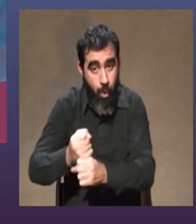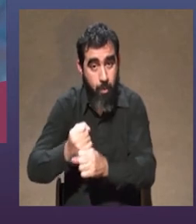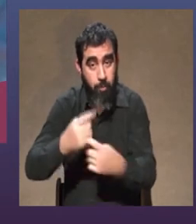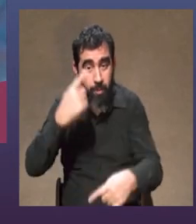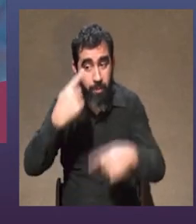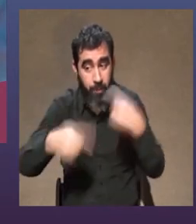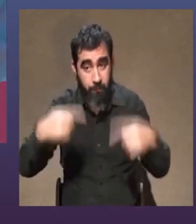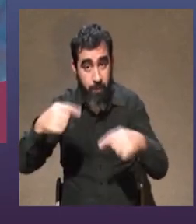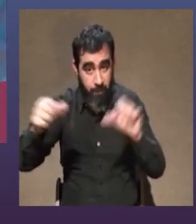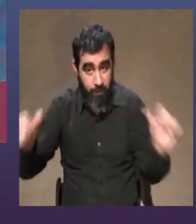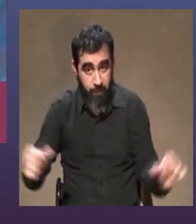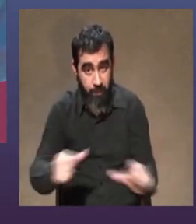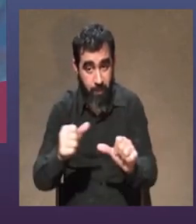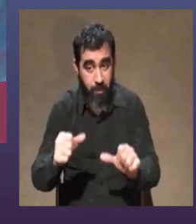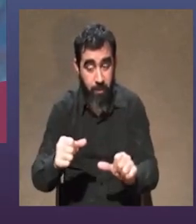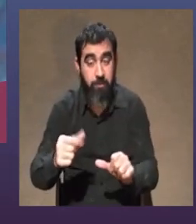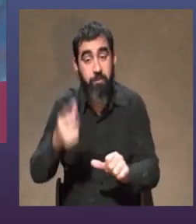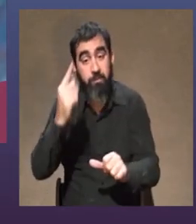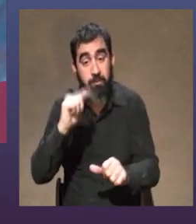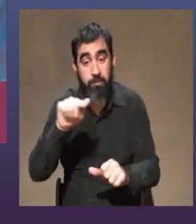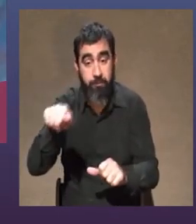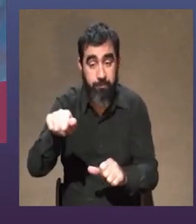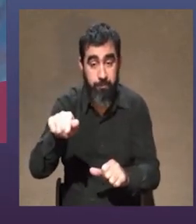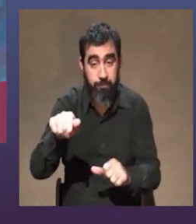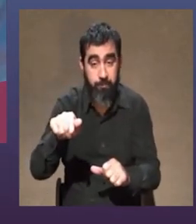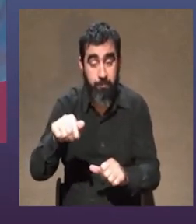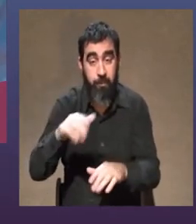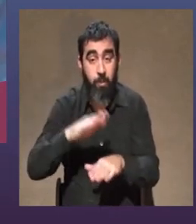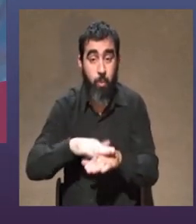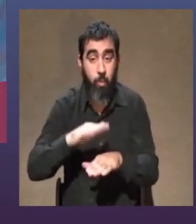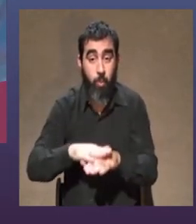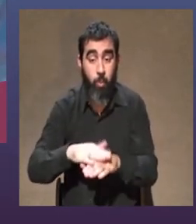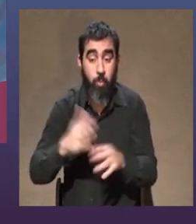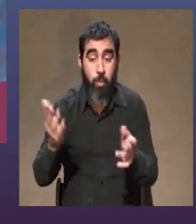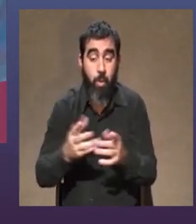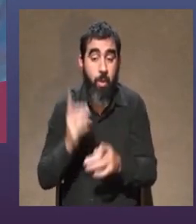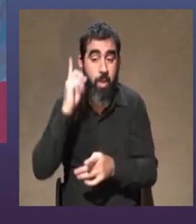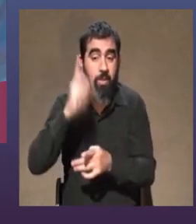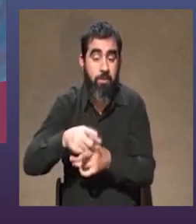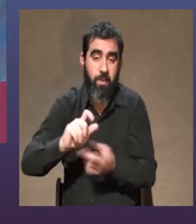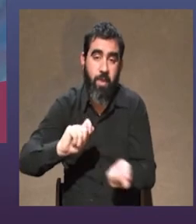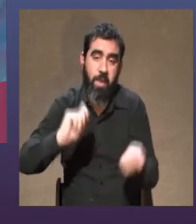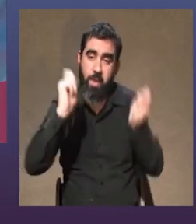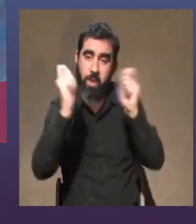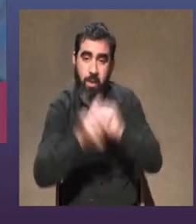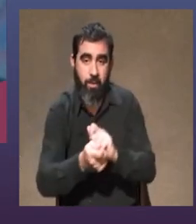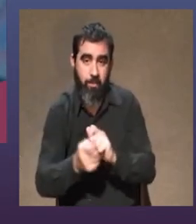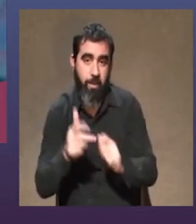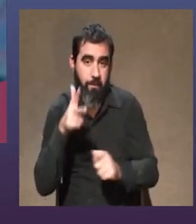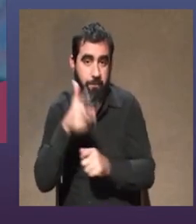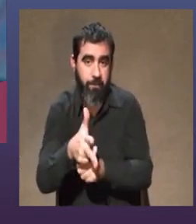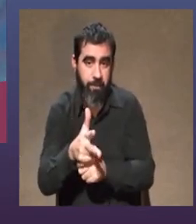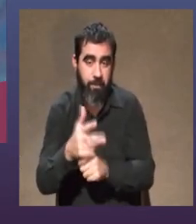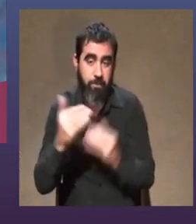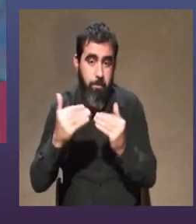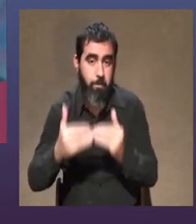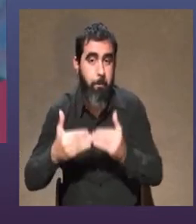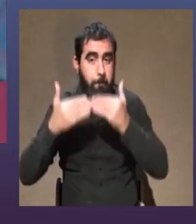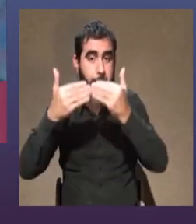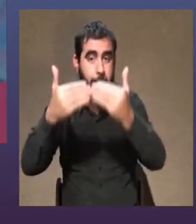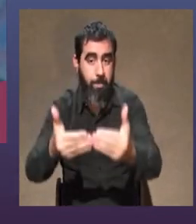comedia y en ese sentido bueno todo se ha decidido reprogramar es decir lo que hay es un corrimiento